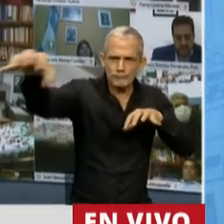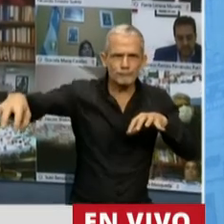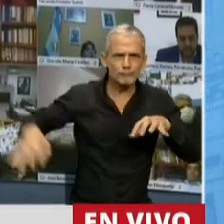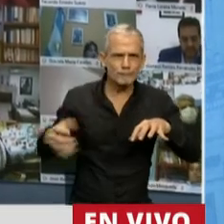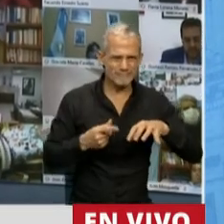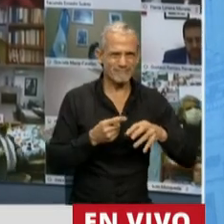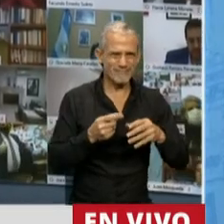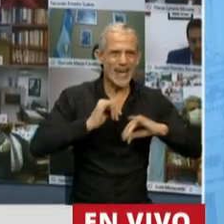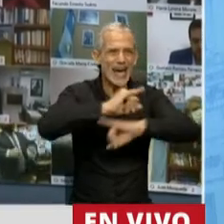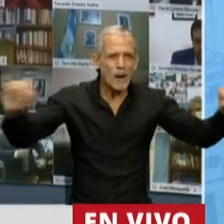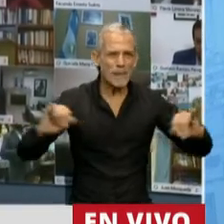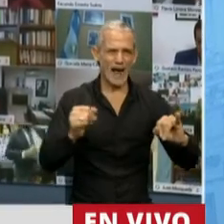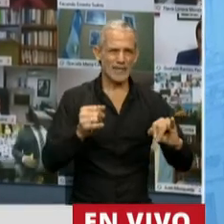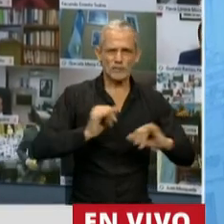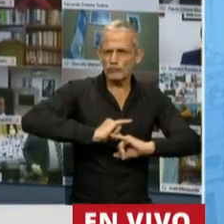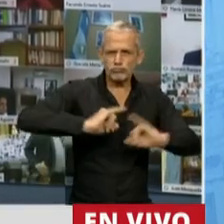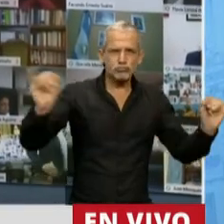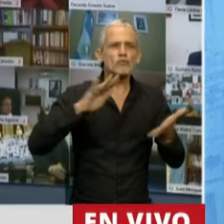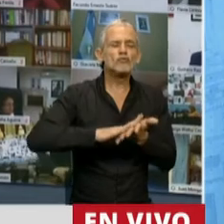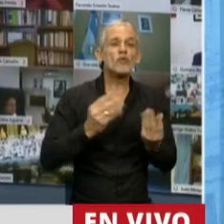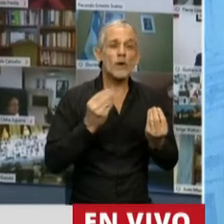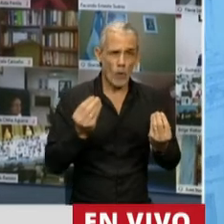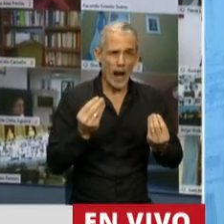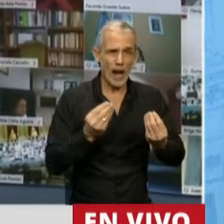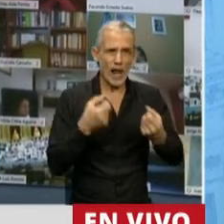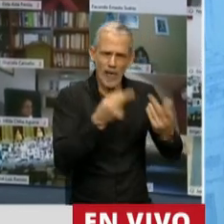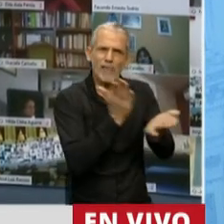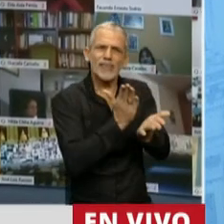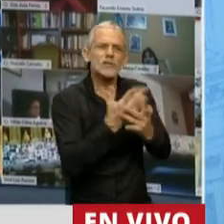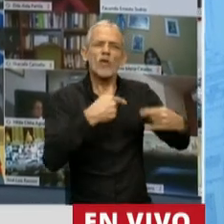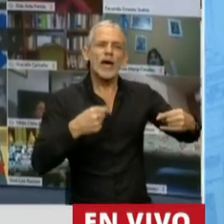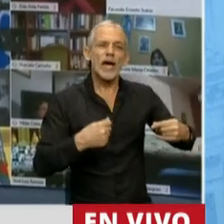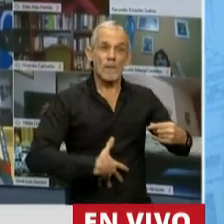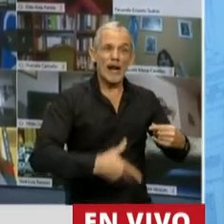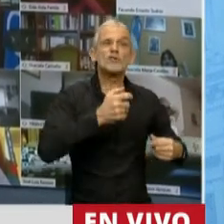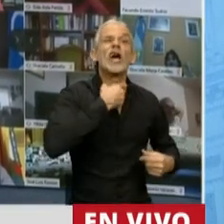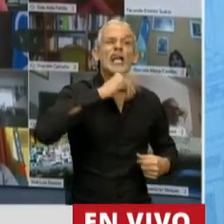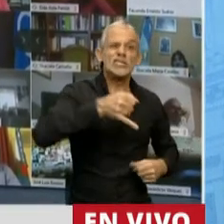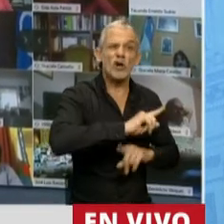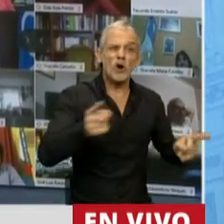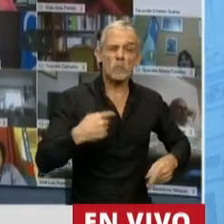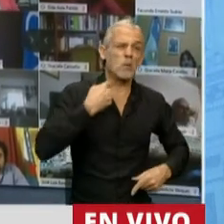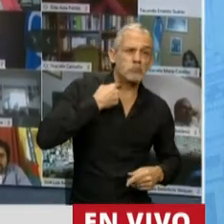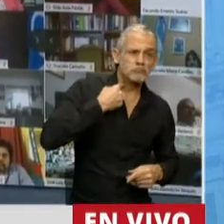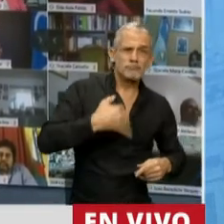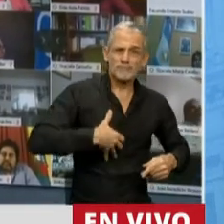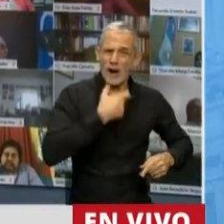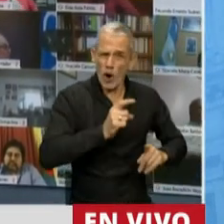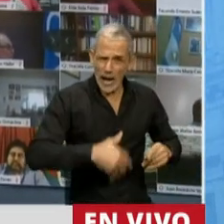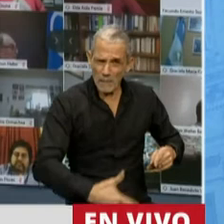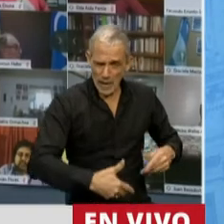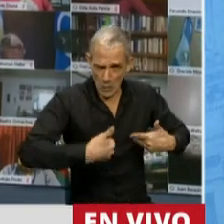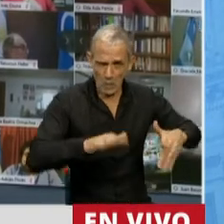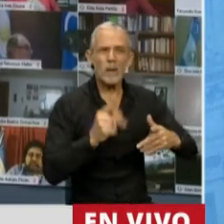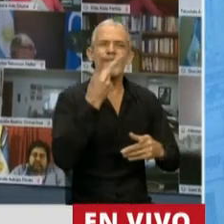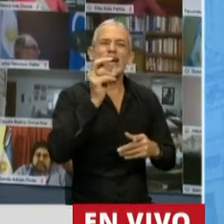muy importante, y campañas de difusión masivas, sobre todo acceso a derechos, también logramos disminuir el embarazo no intencional en la adolescencia en un 20%.